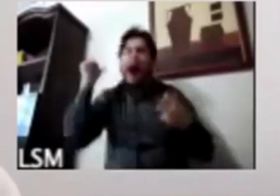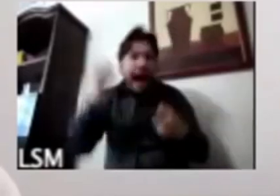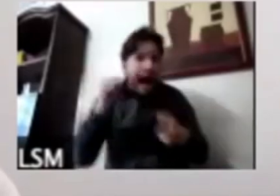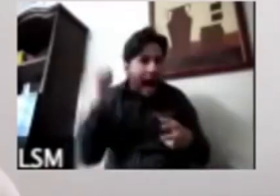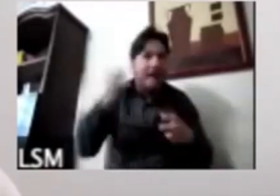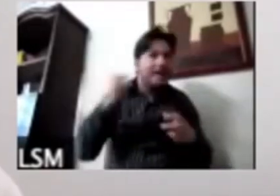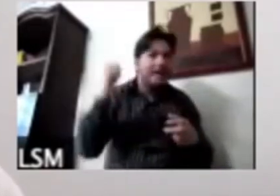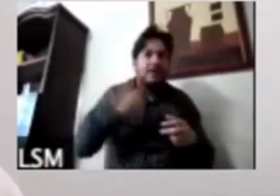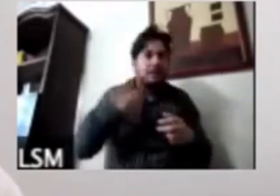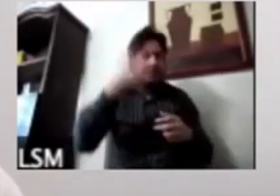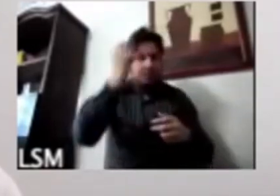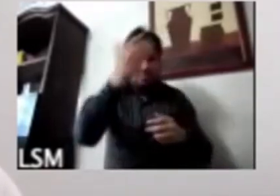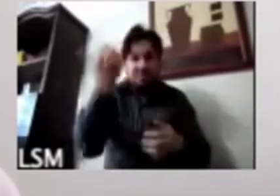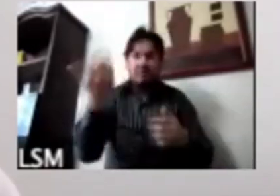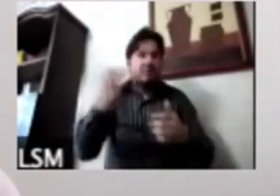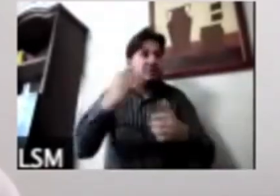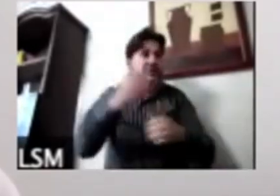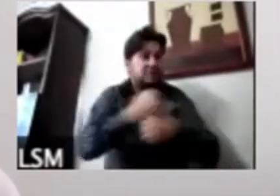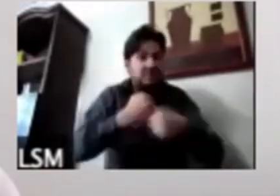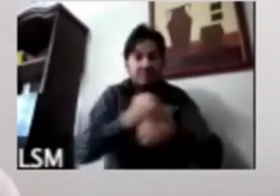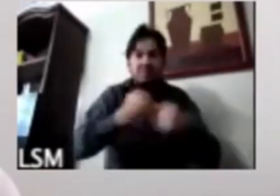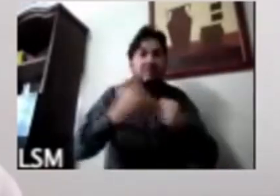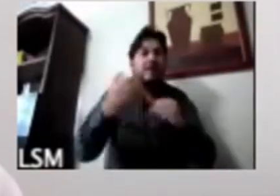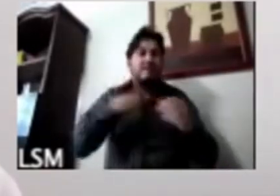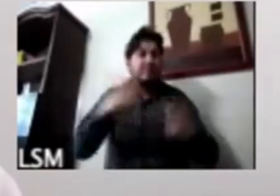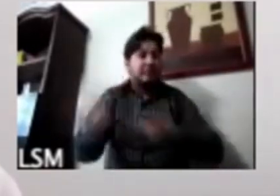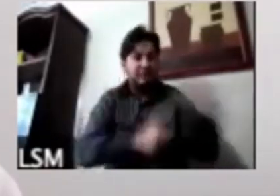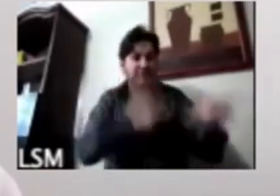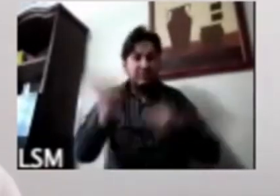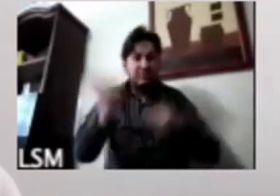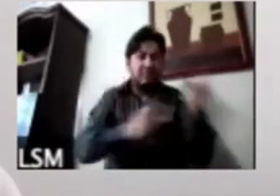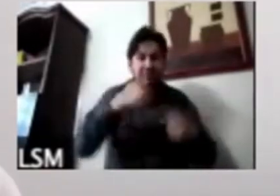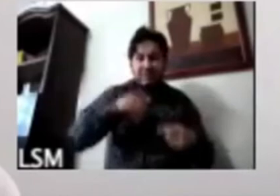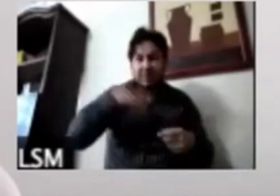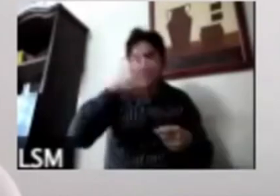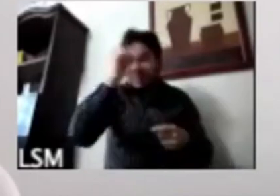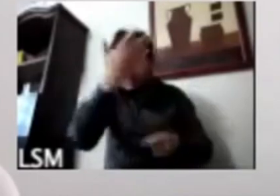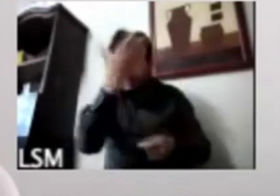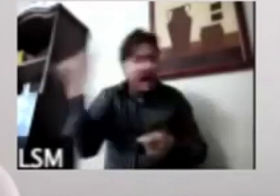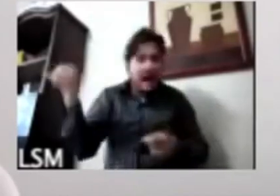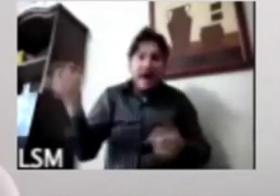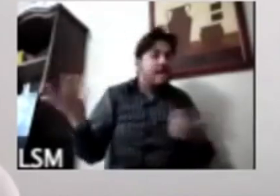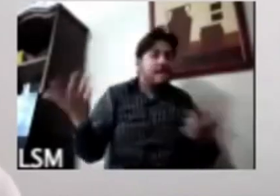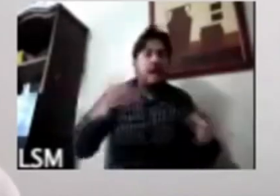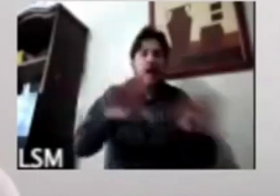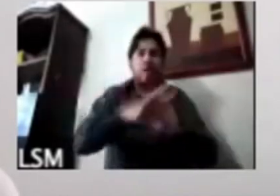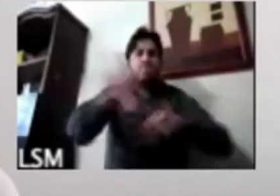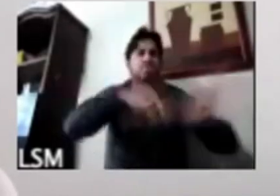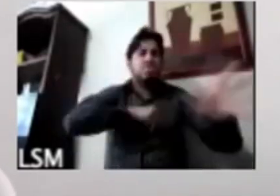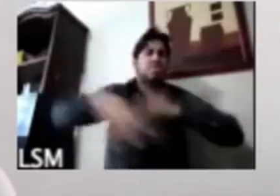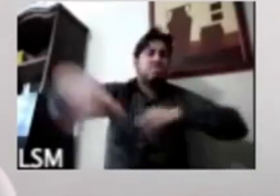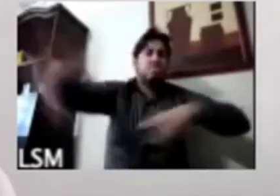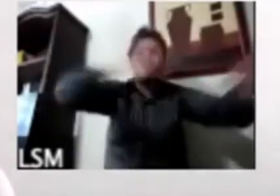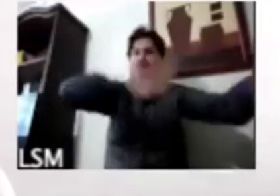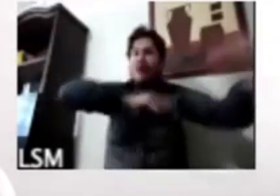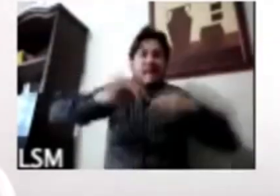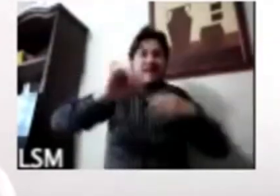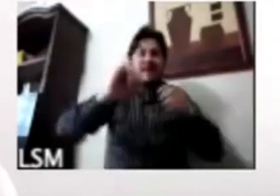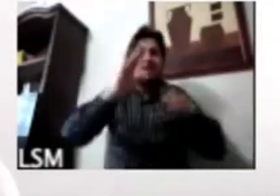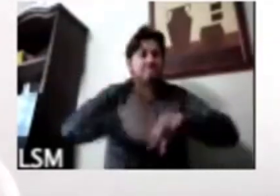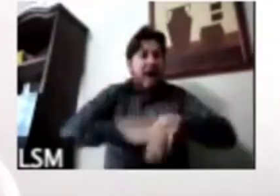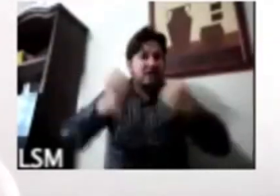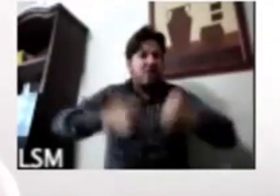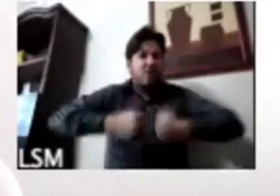en nuestras encuestas no estábamos registrando un gran temor al contagio o incluso que se dimensionara como una amenaza fuerte para el país